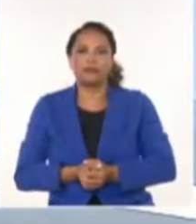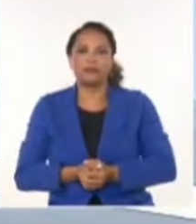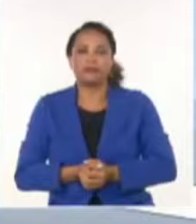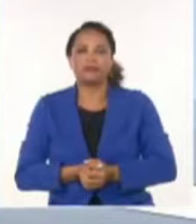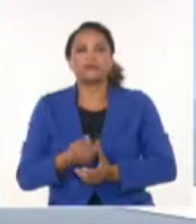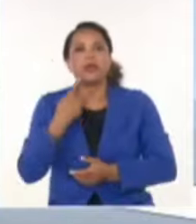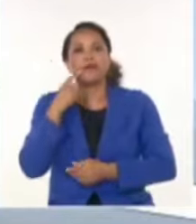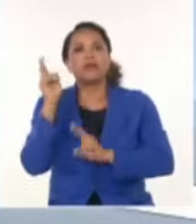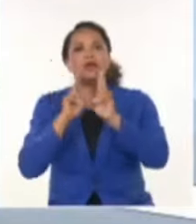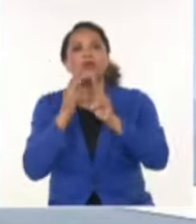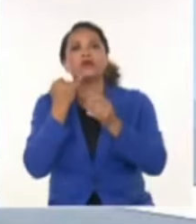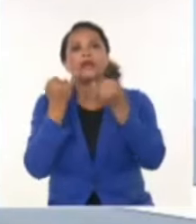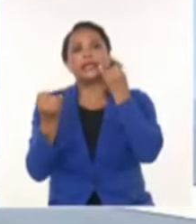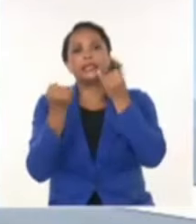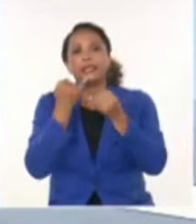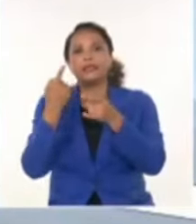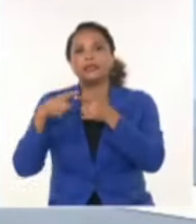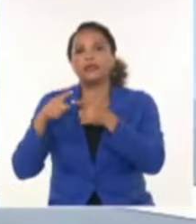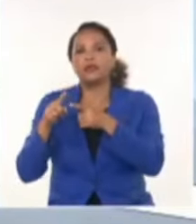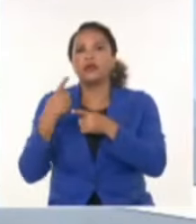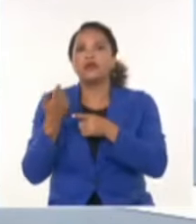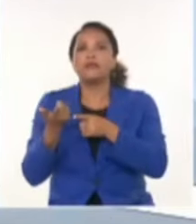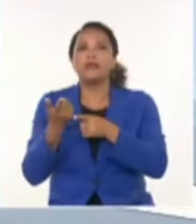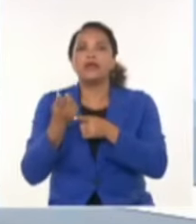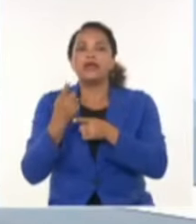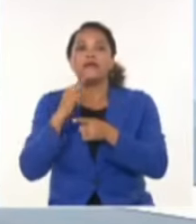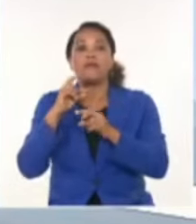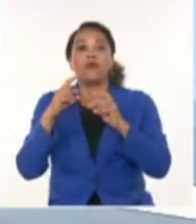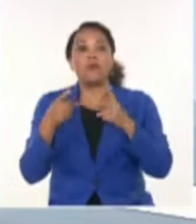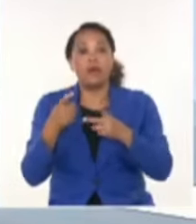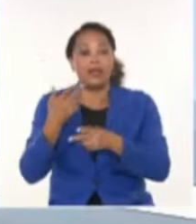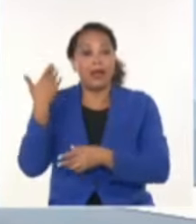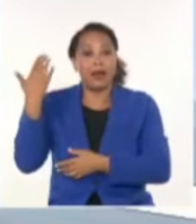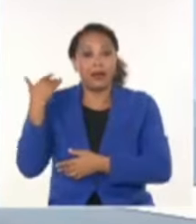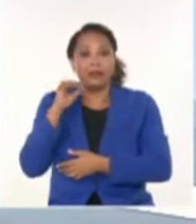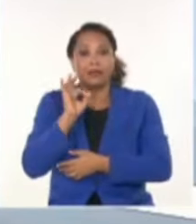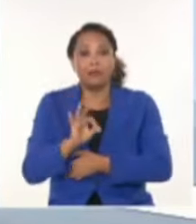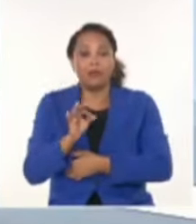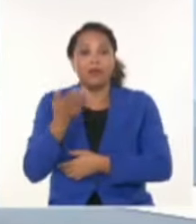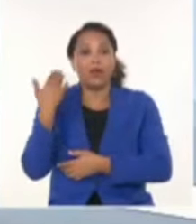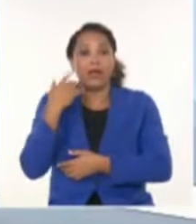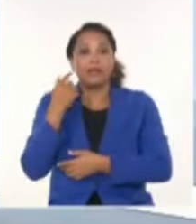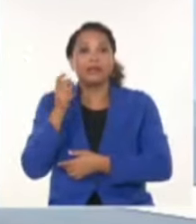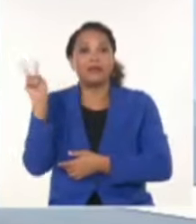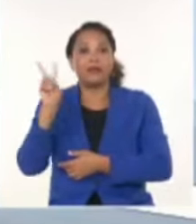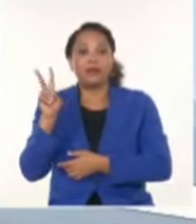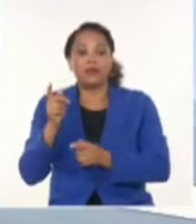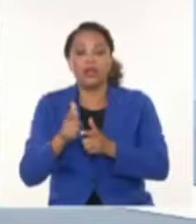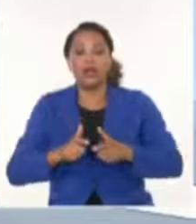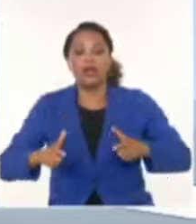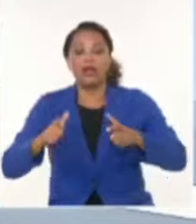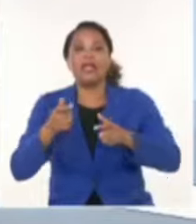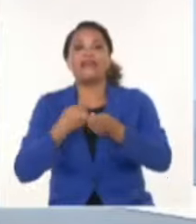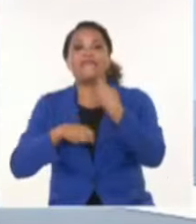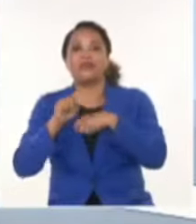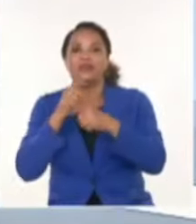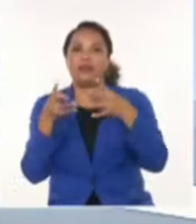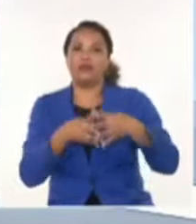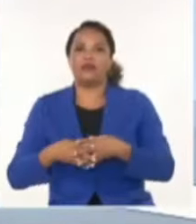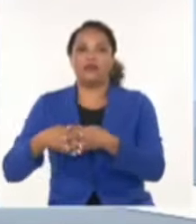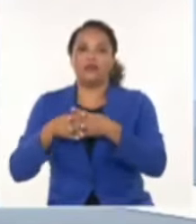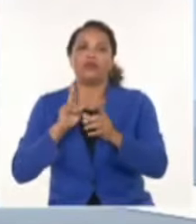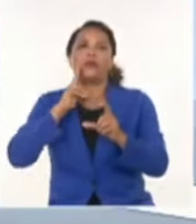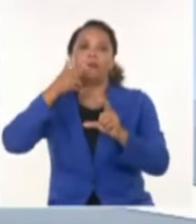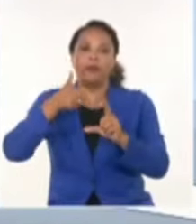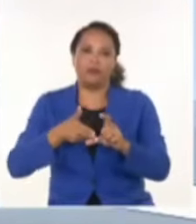extranjeros, esos de retrotraer el país a los tiempos en que era el gran pozo petrolero estadounidense. Si al menos todo esto fuera de verdad algo